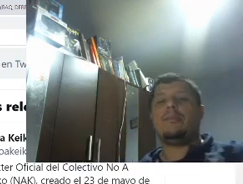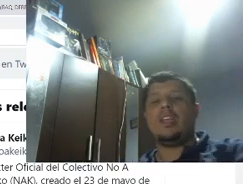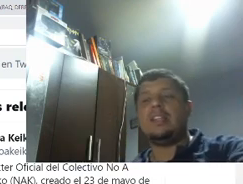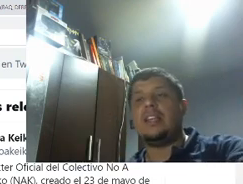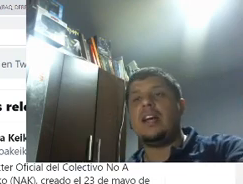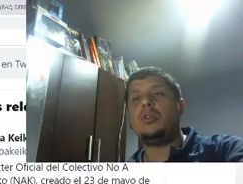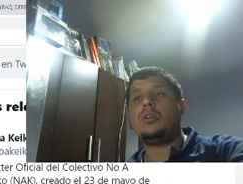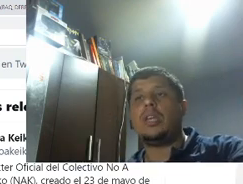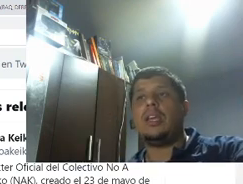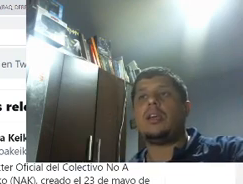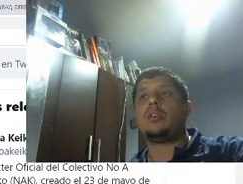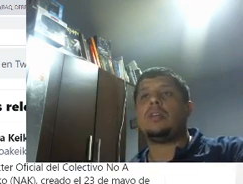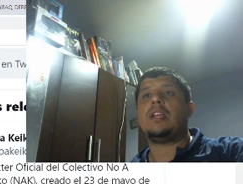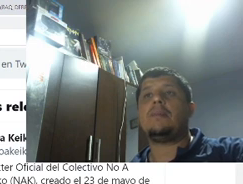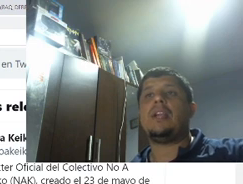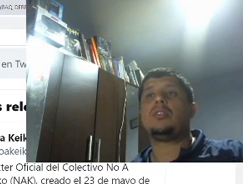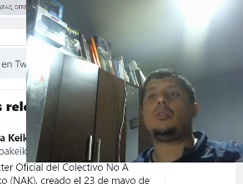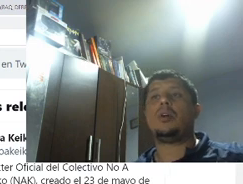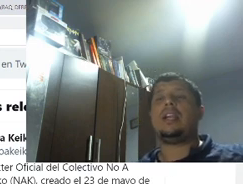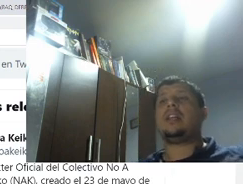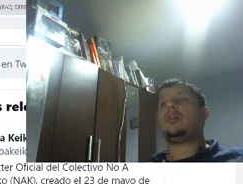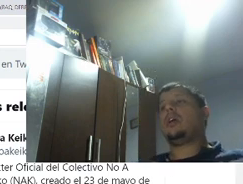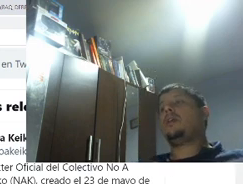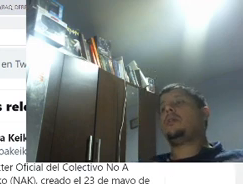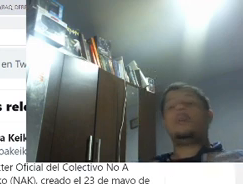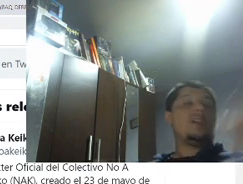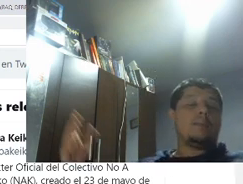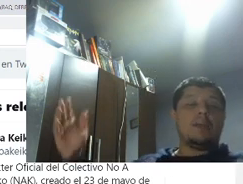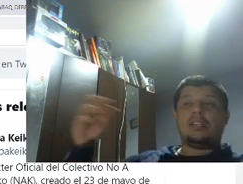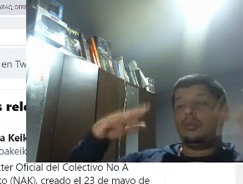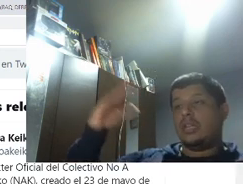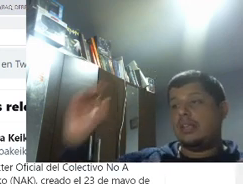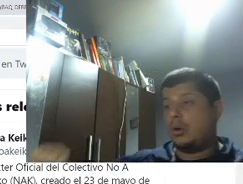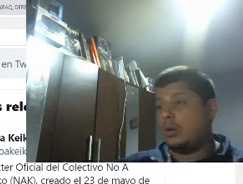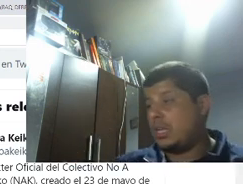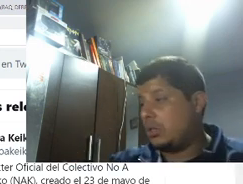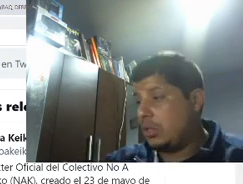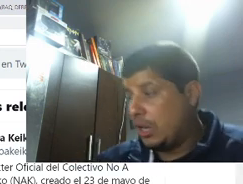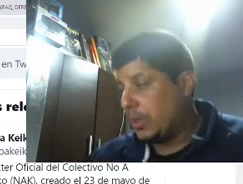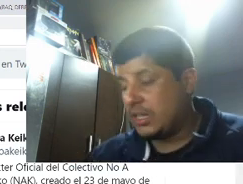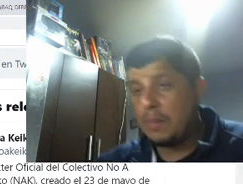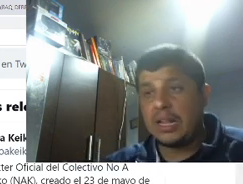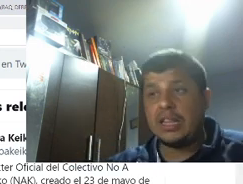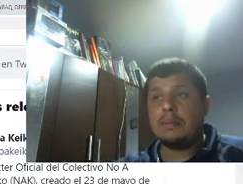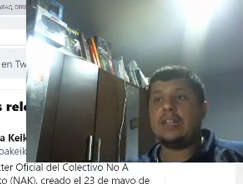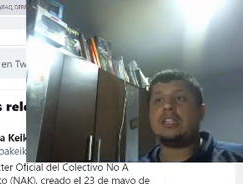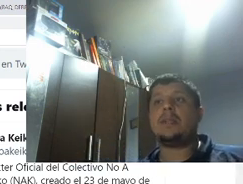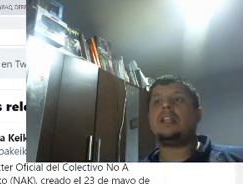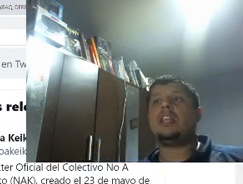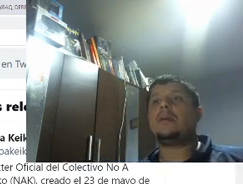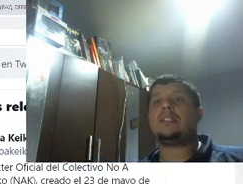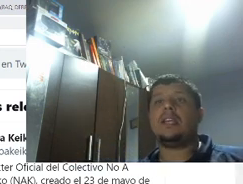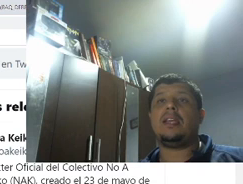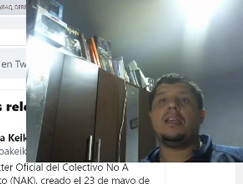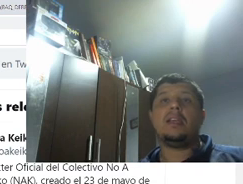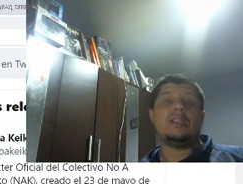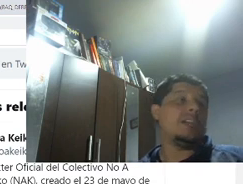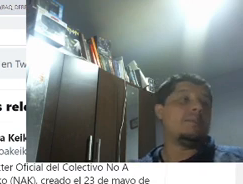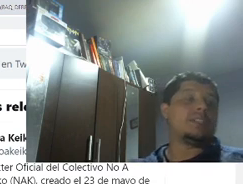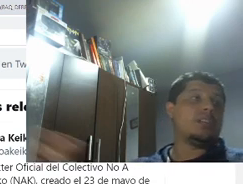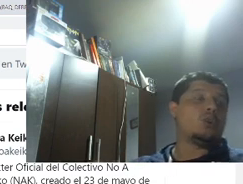audio de Rosa María Palacios con Alejandro Cavero. ¿Qué piensan ustedes del Congreso? ¿Tienen buenas expectativas, malas expectativas?